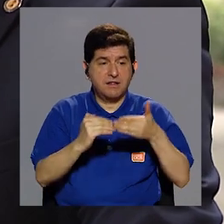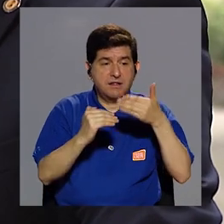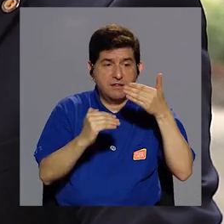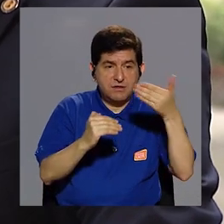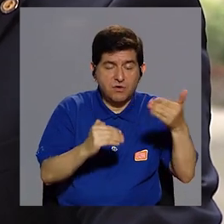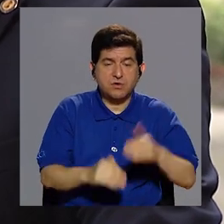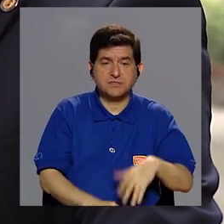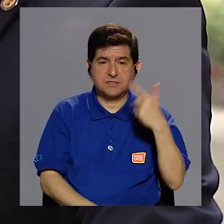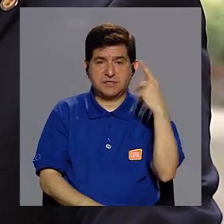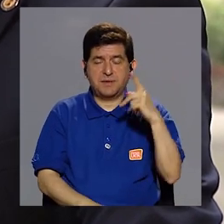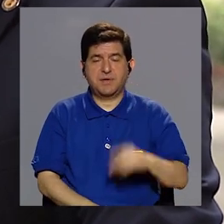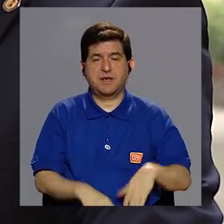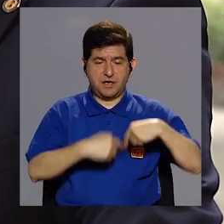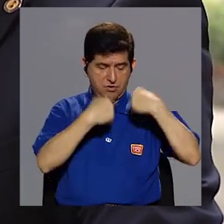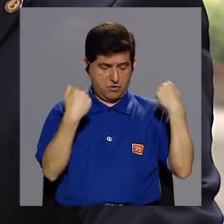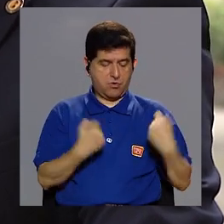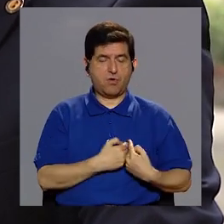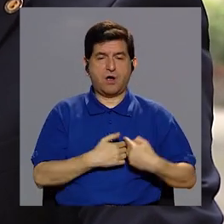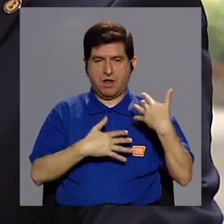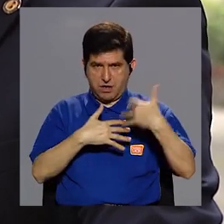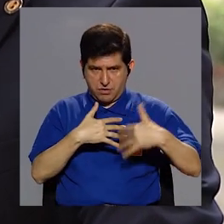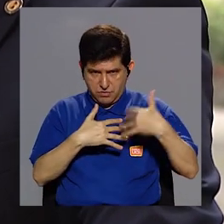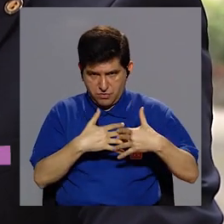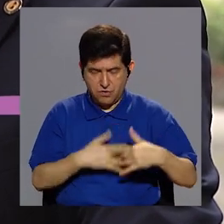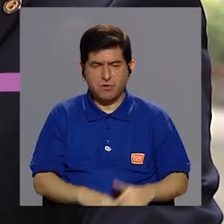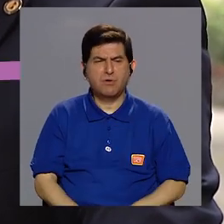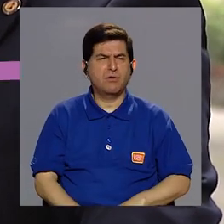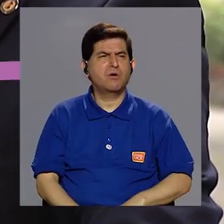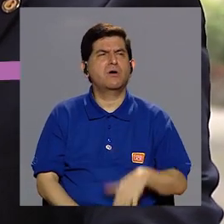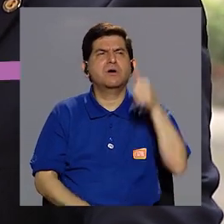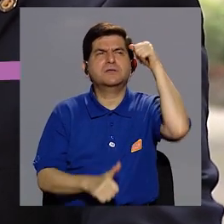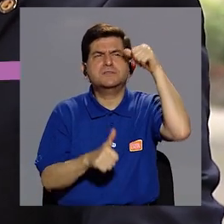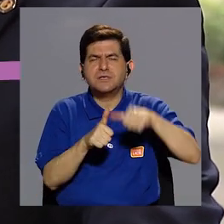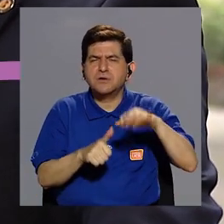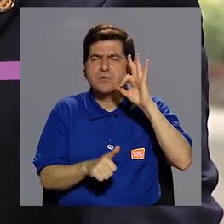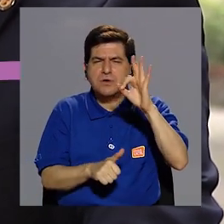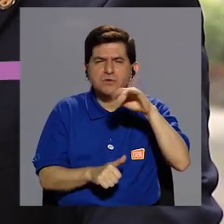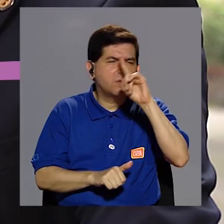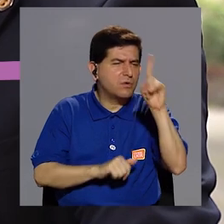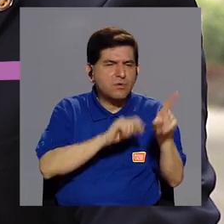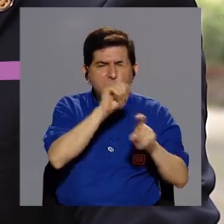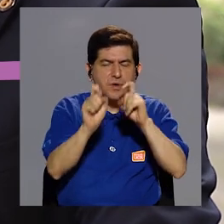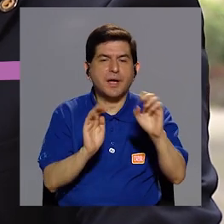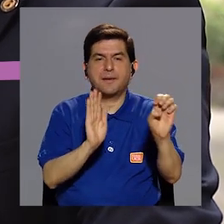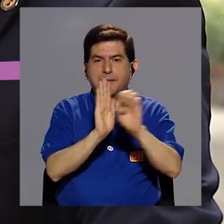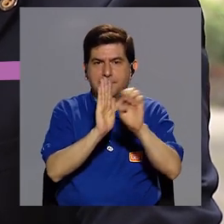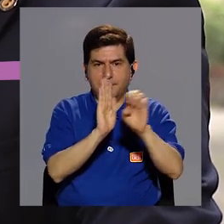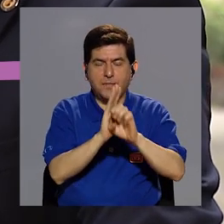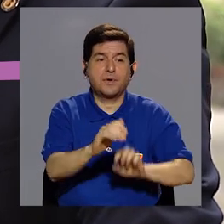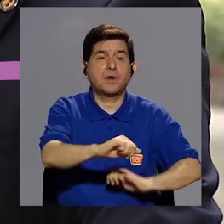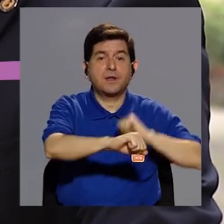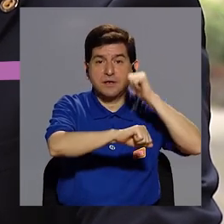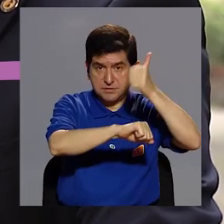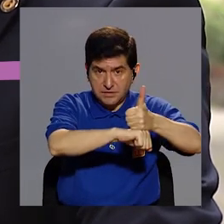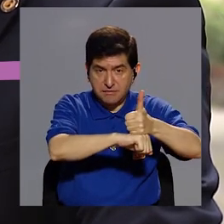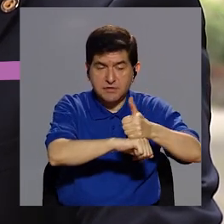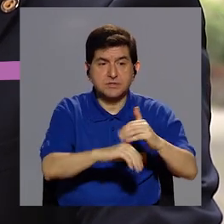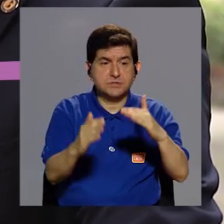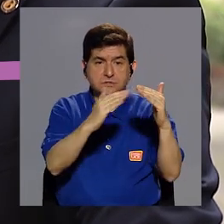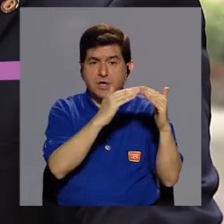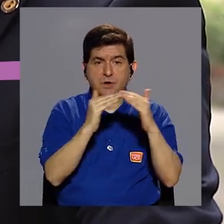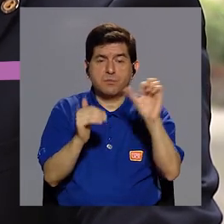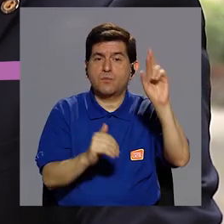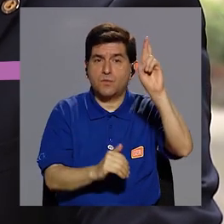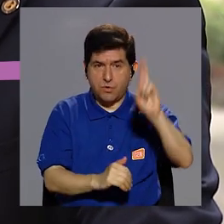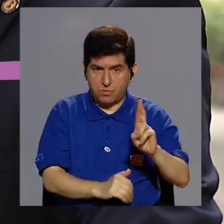riesgo cardiovascular y en esa encuesta, si no me falla mi memoria, por ejemplo, se ha determinado que en la